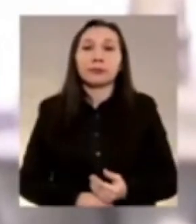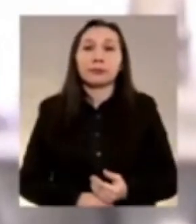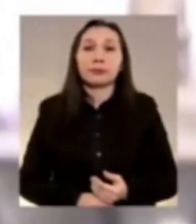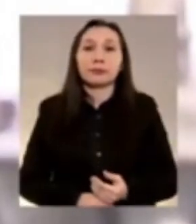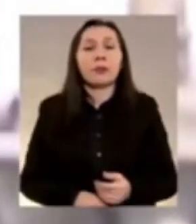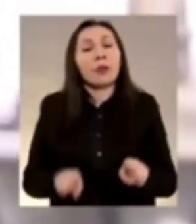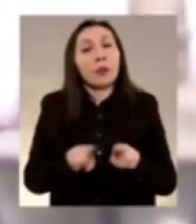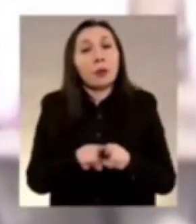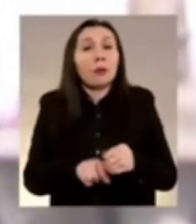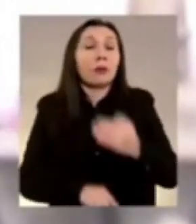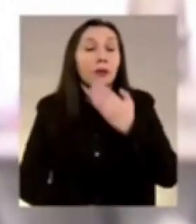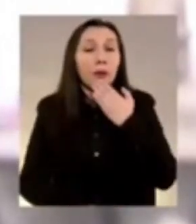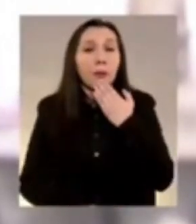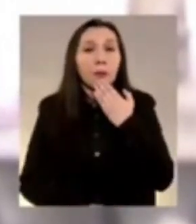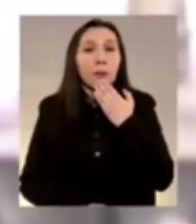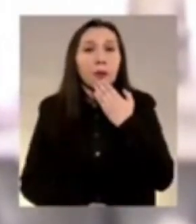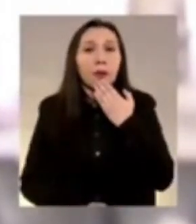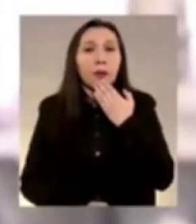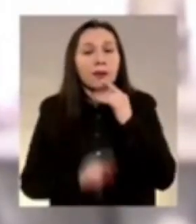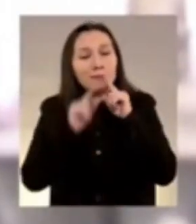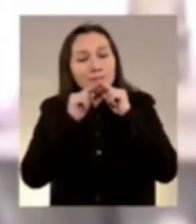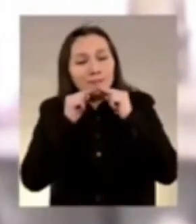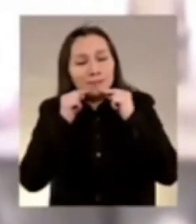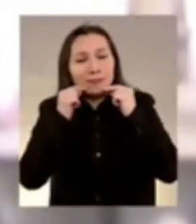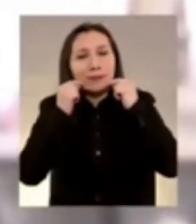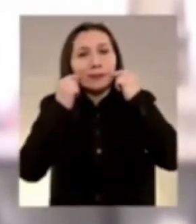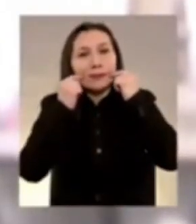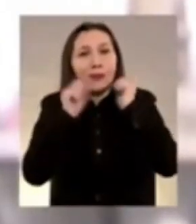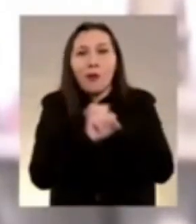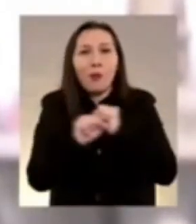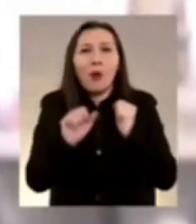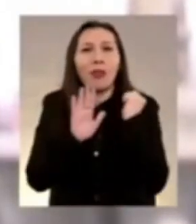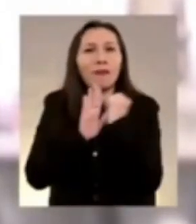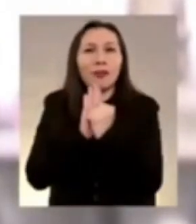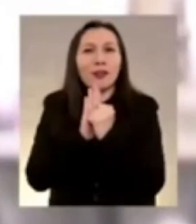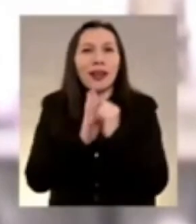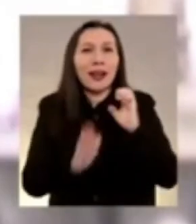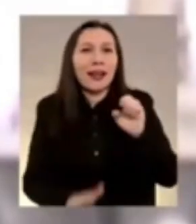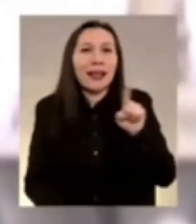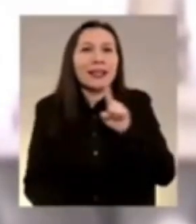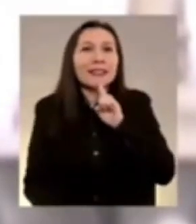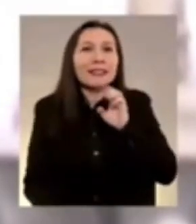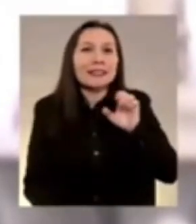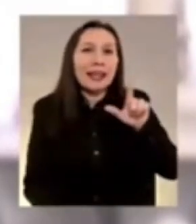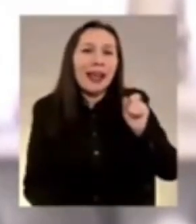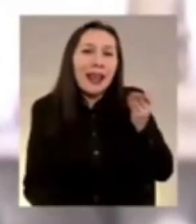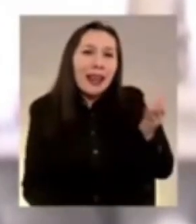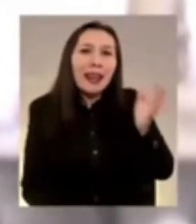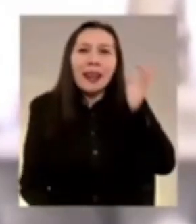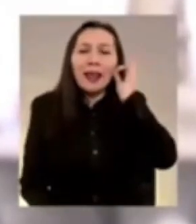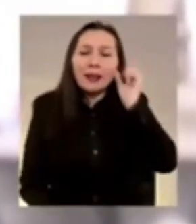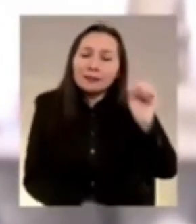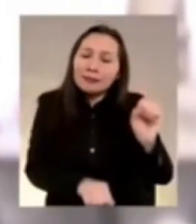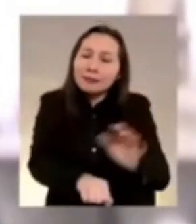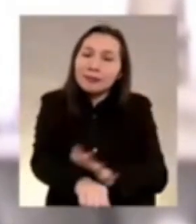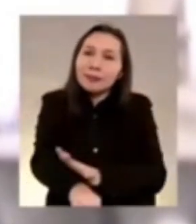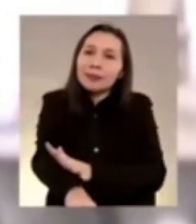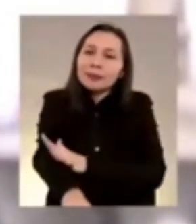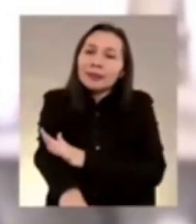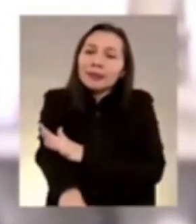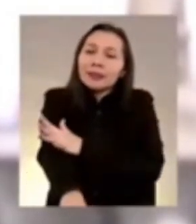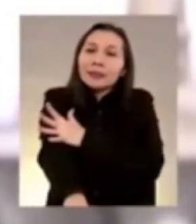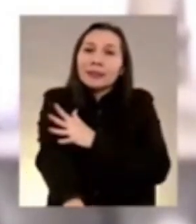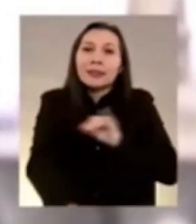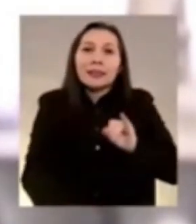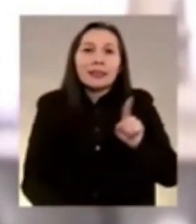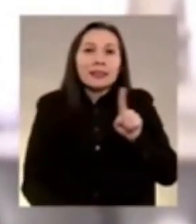aunque también, con una sonrisa imborrable, Estela, con una emoción inconmensurable,